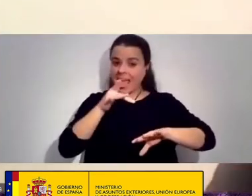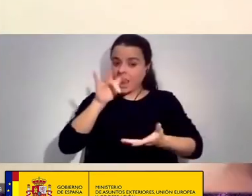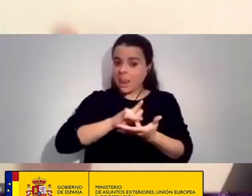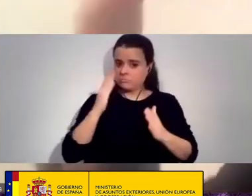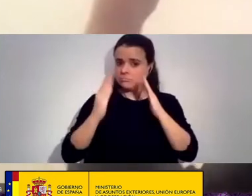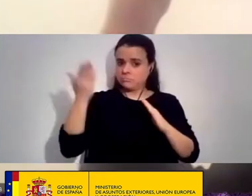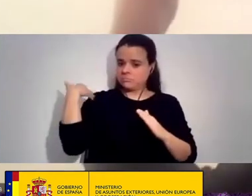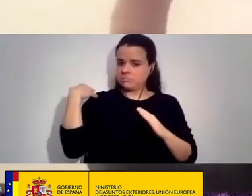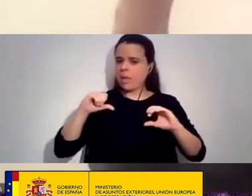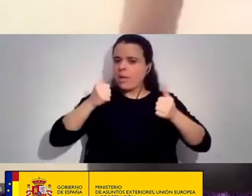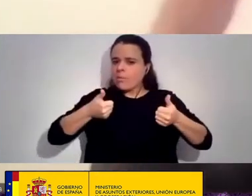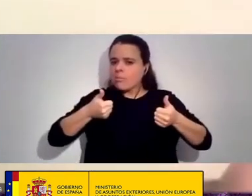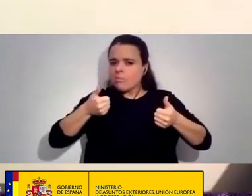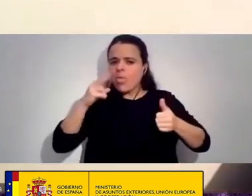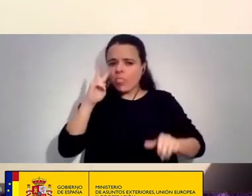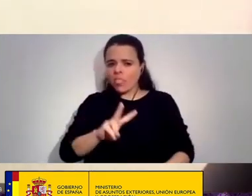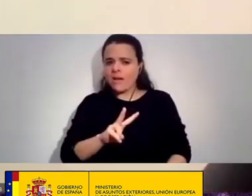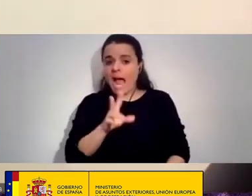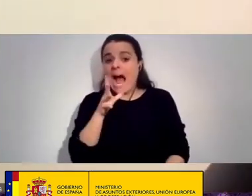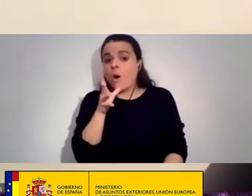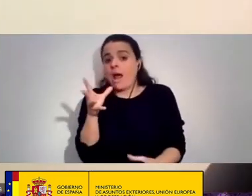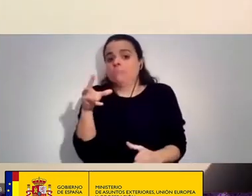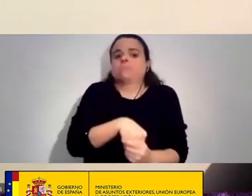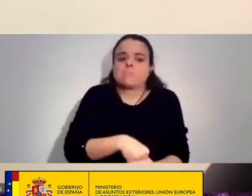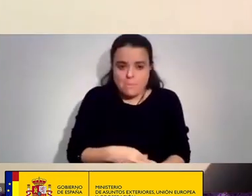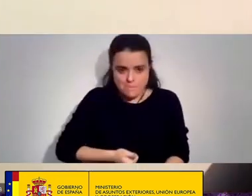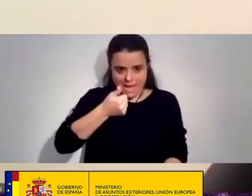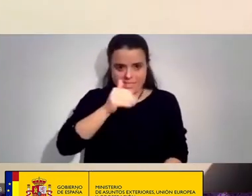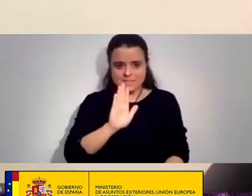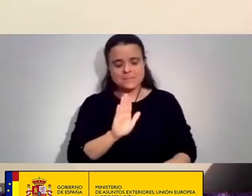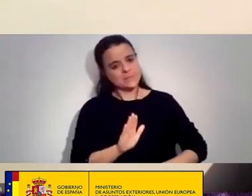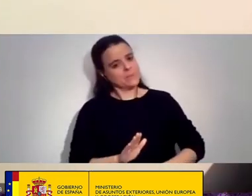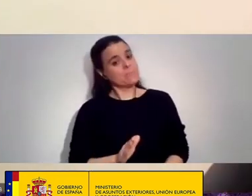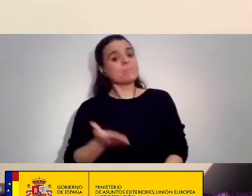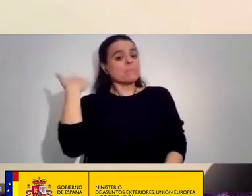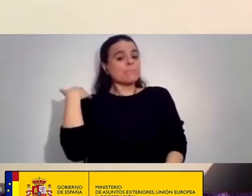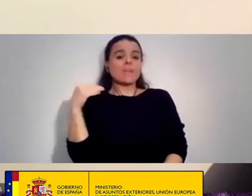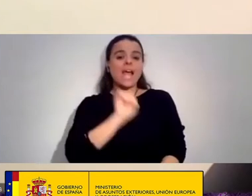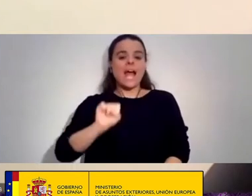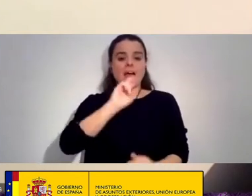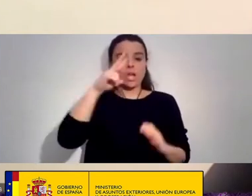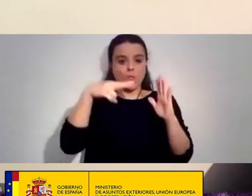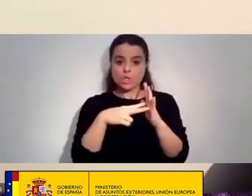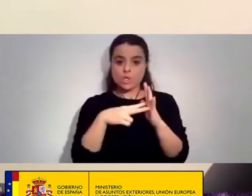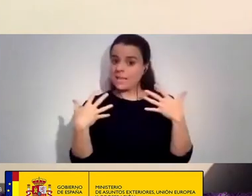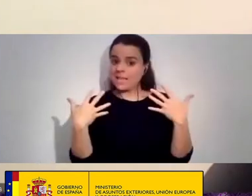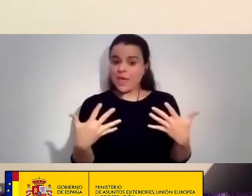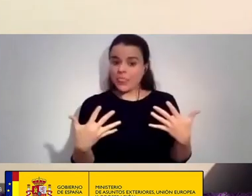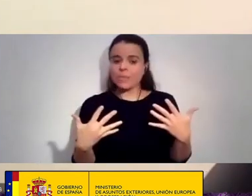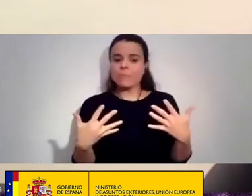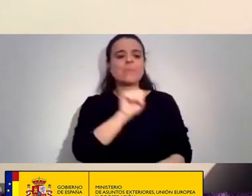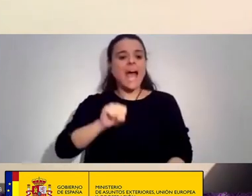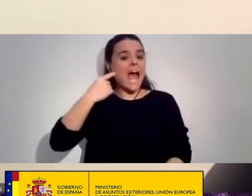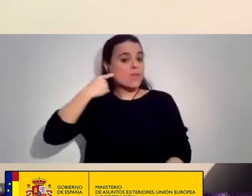estamos ahora Metidos aún más Y ese año 2010 Fue el año famoso En que